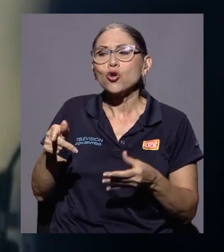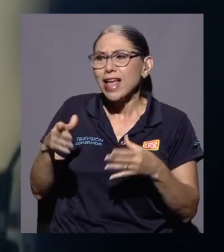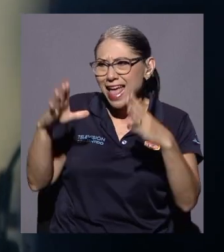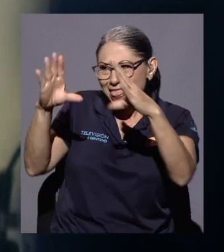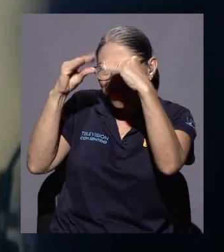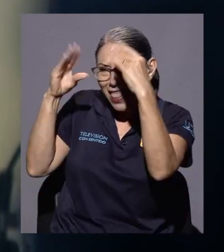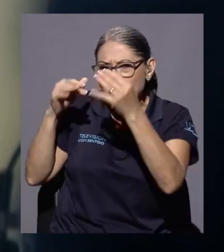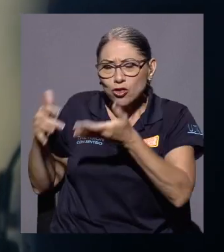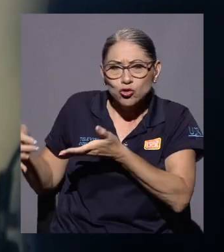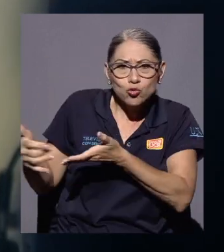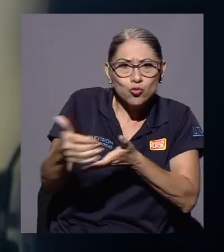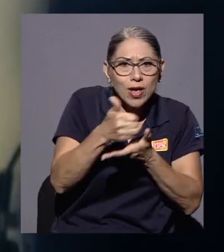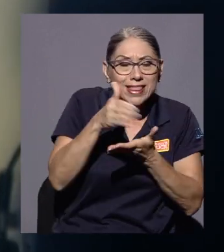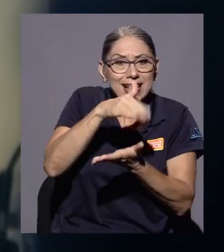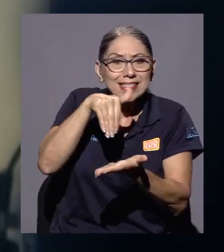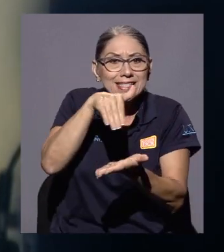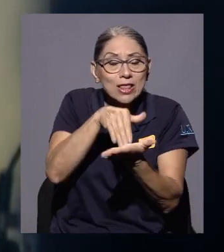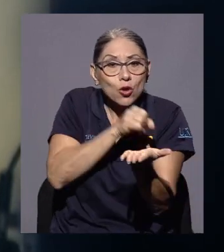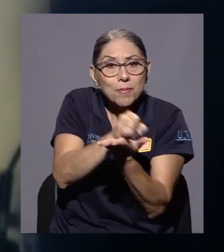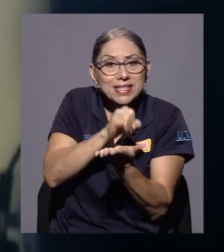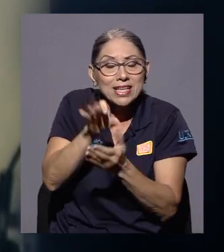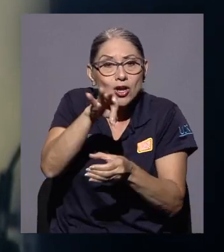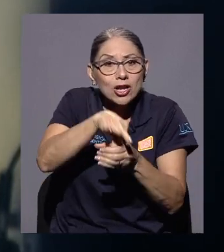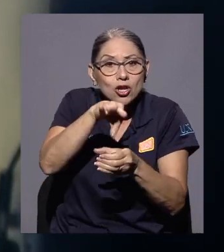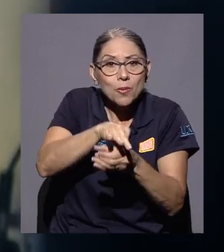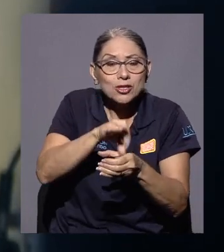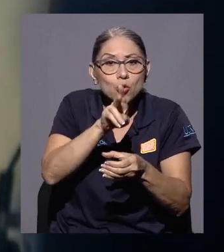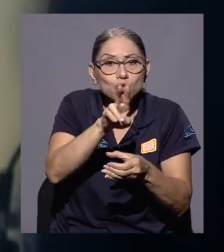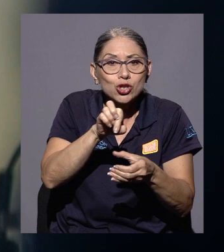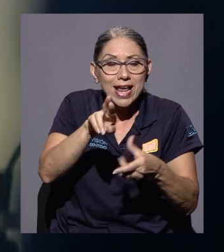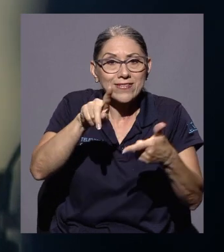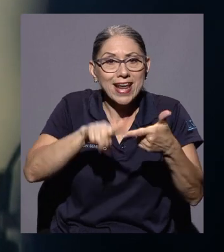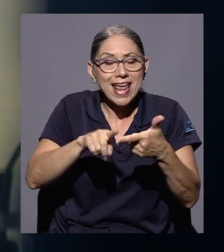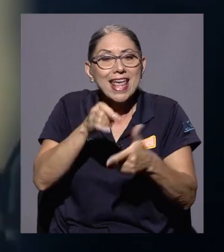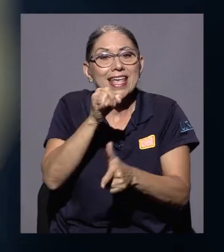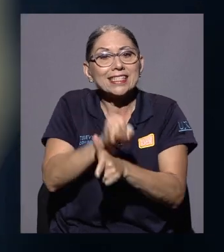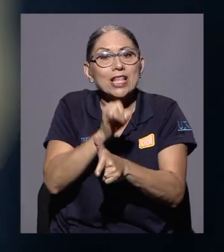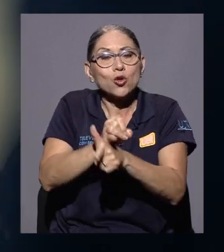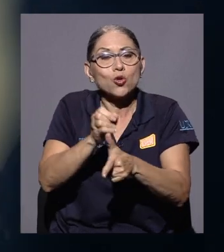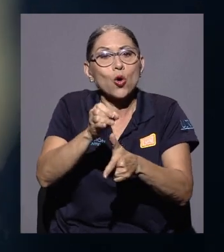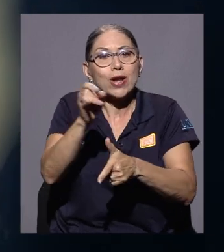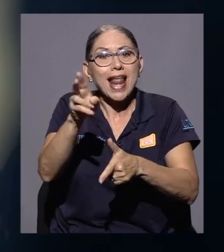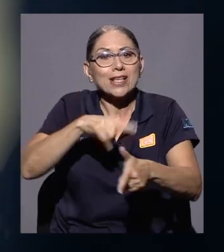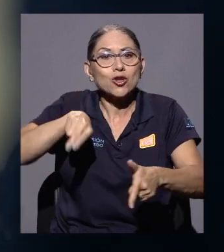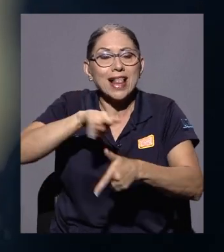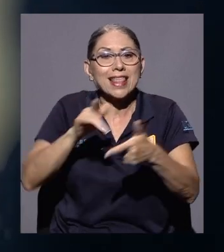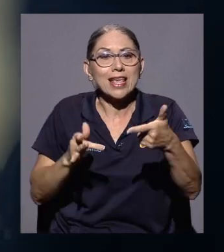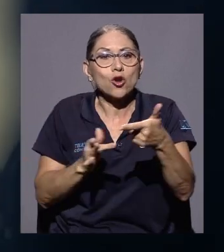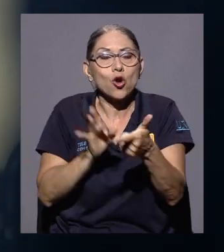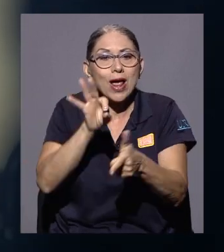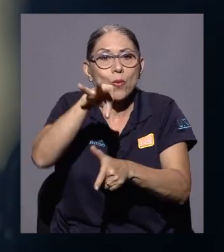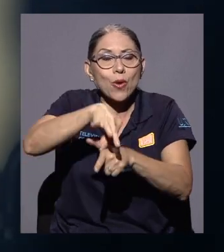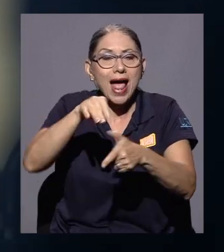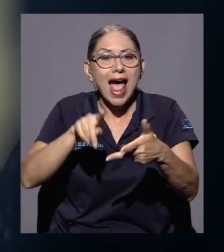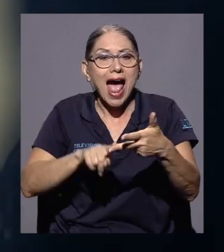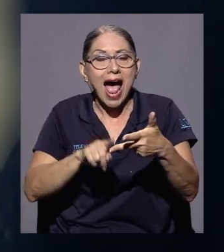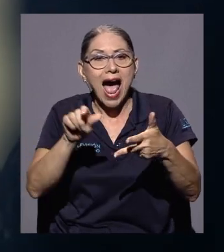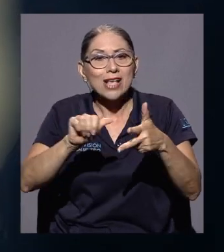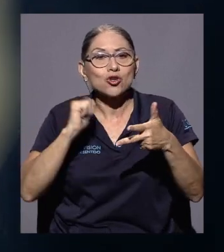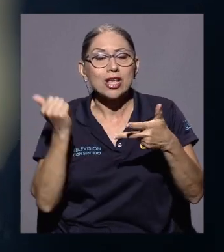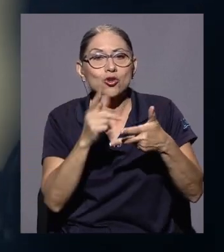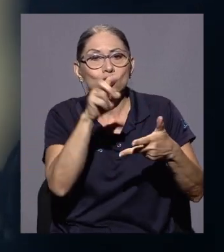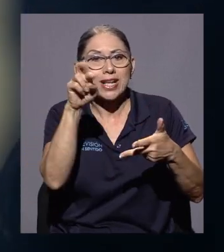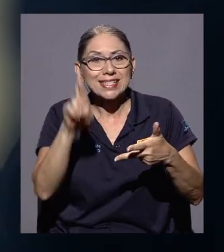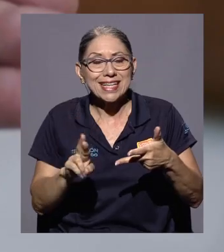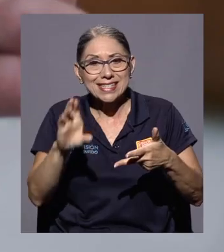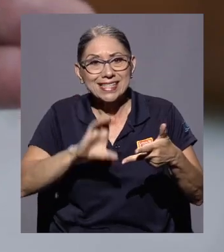recopilados del Centro de Investigaciones Agronómicas de la UCR, el Instituto Nacional de Tecnología Agropecuaria y la Asociación Costarricense de la Ciencia